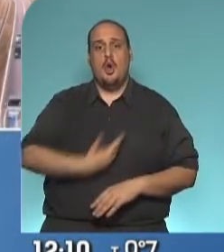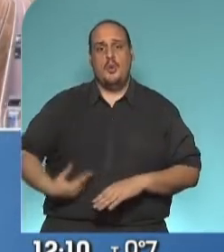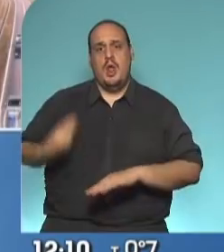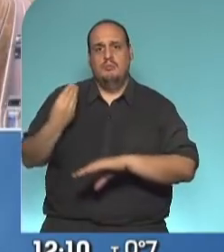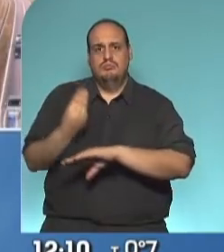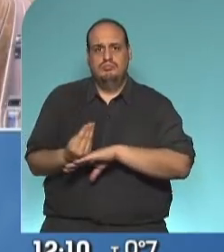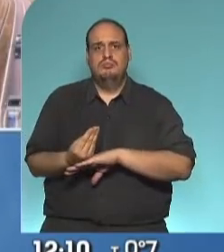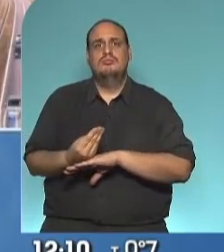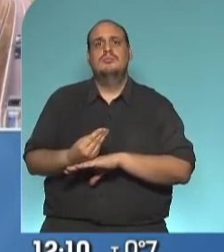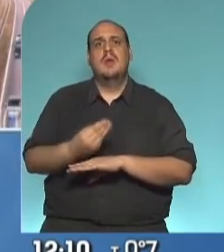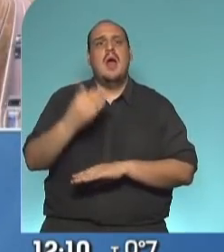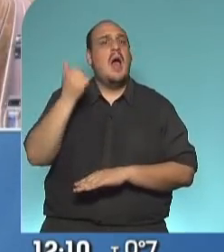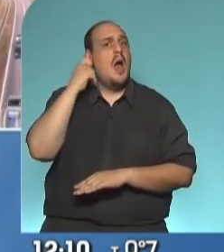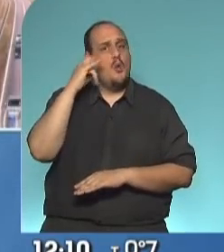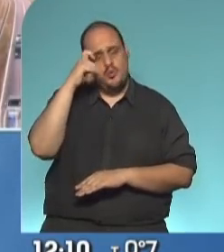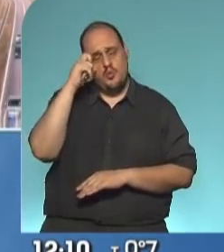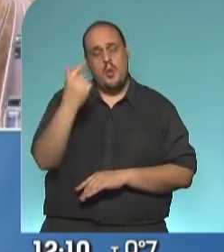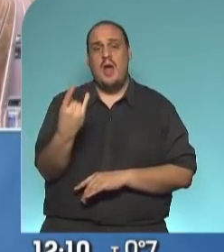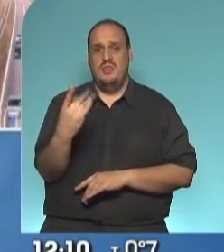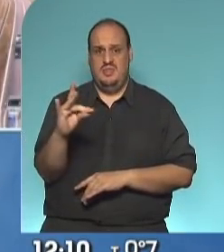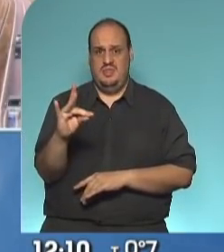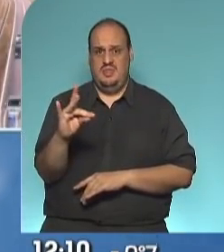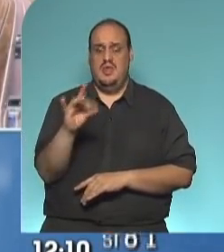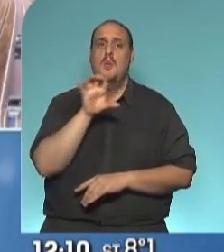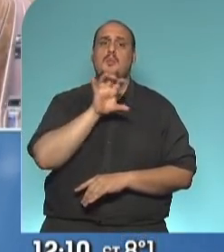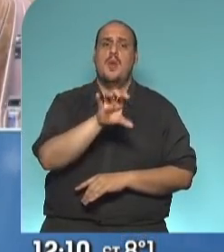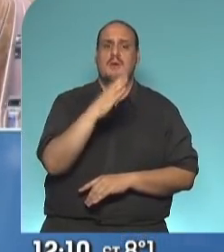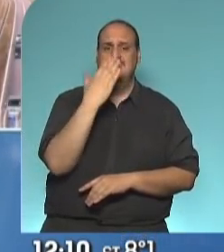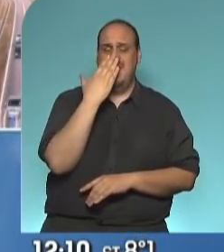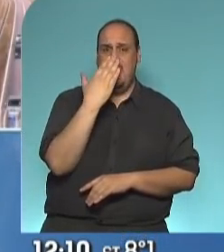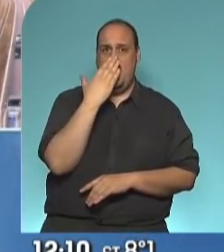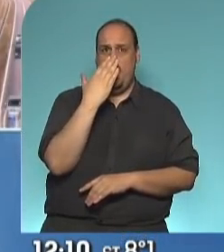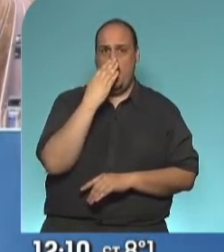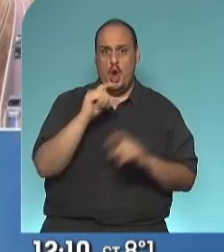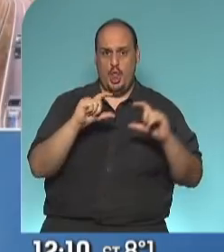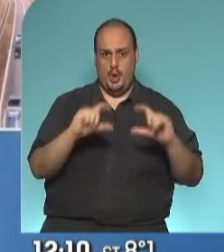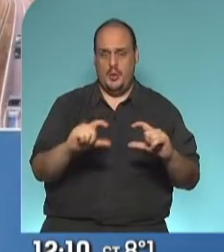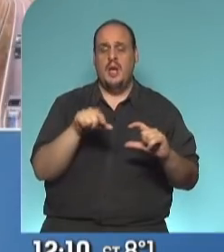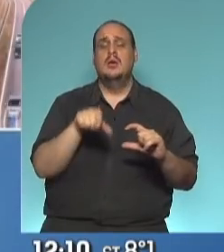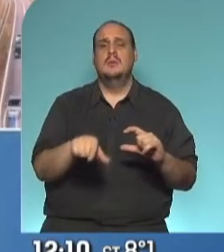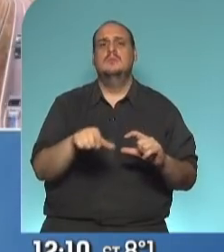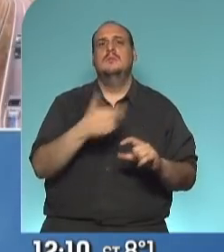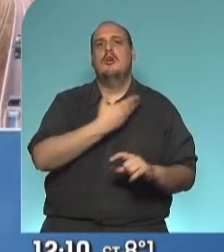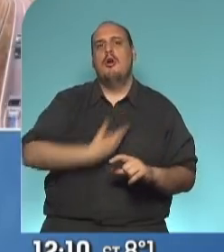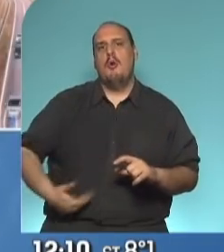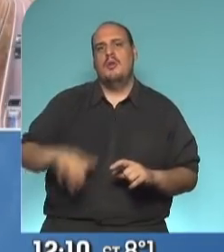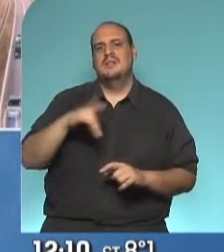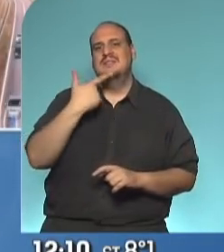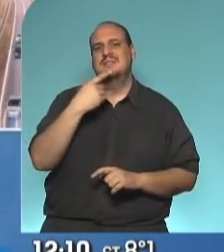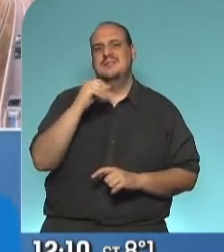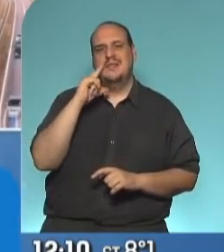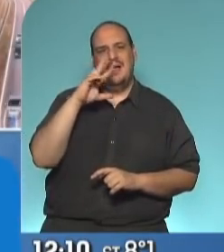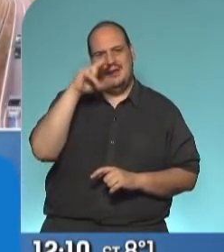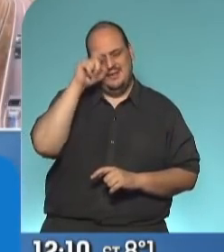Oscar Herrera Aguad, y en la provincia de Córdoba le damos la bienvenida al Gobernador Juan Schiaretti, también